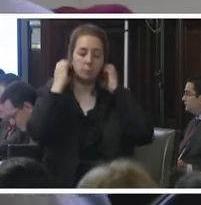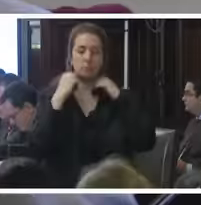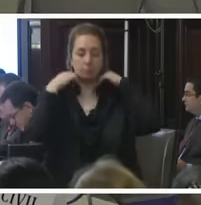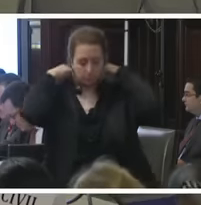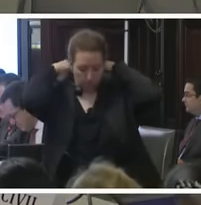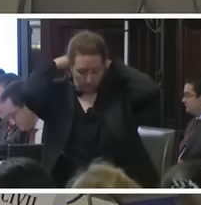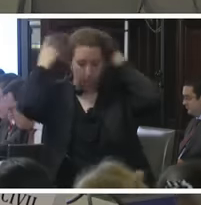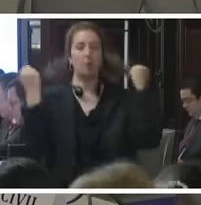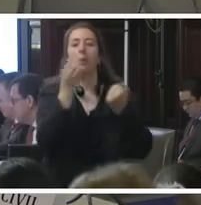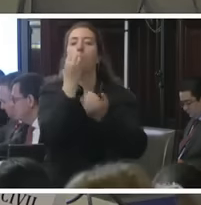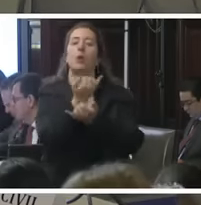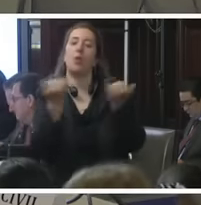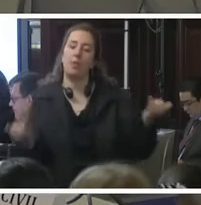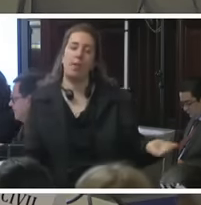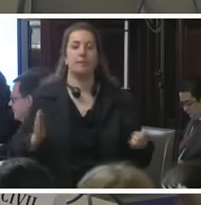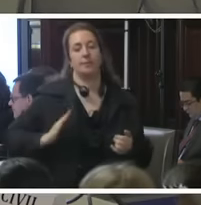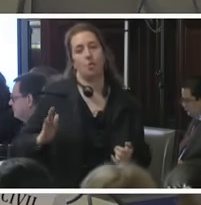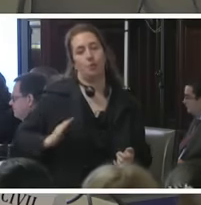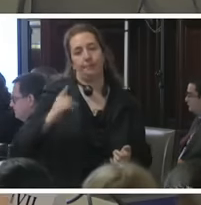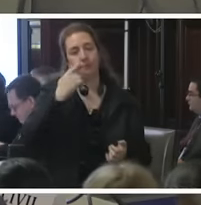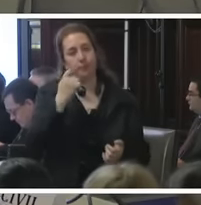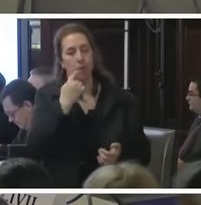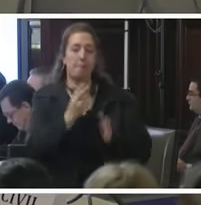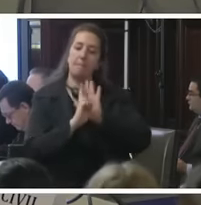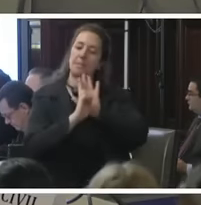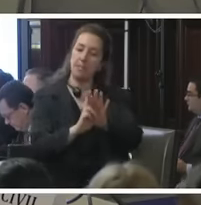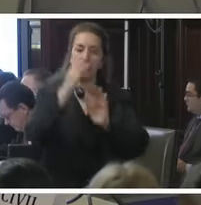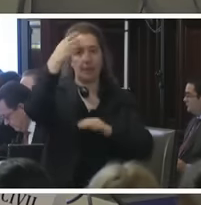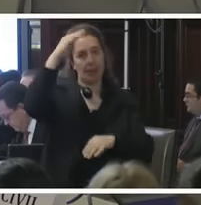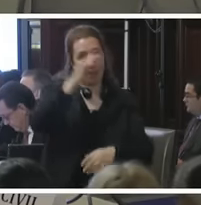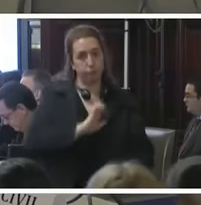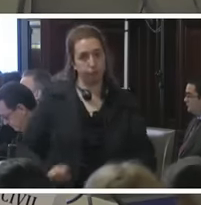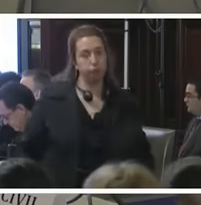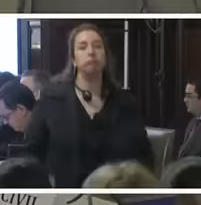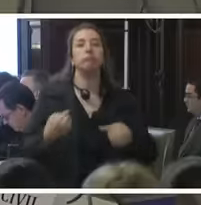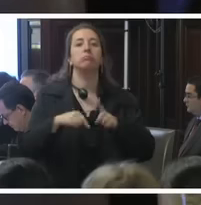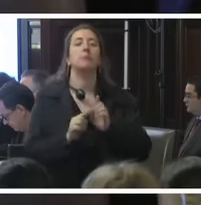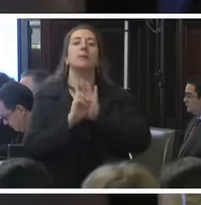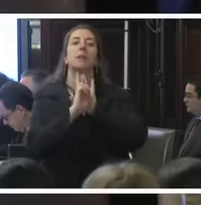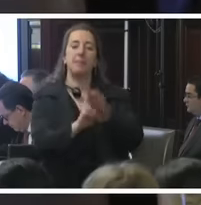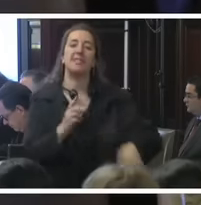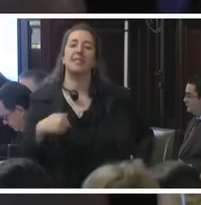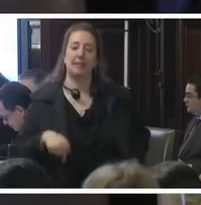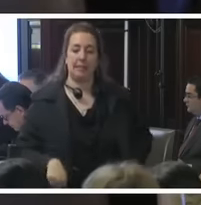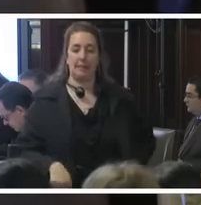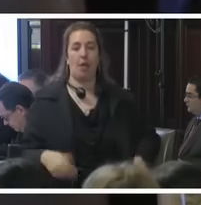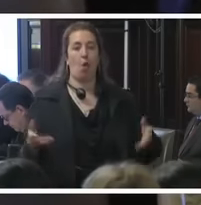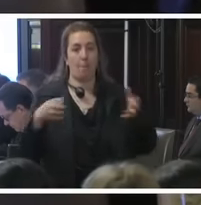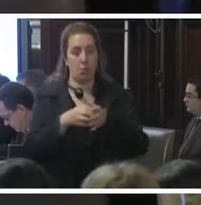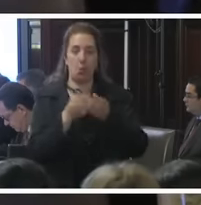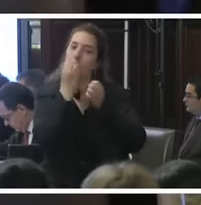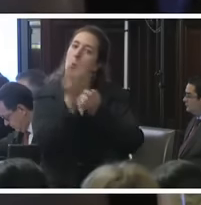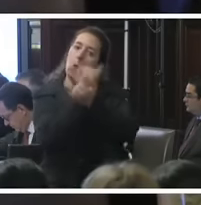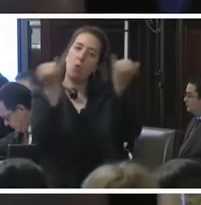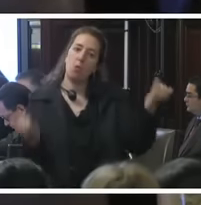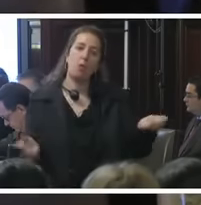señoras y señor comisionado, representantes del Estado mexicano y representantes de la Secretaría Ejecutiva de esta ilustre comisión. Buenos días a